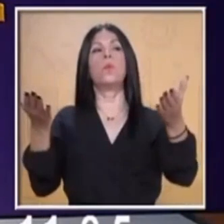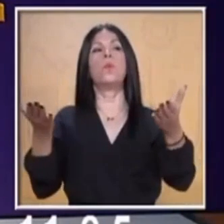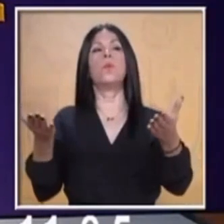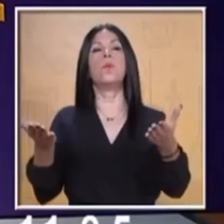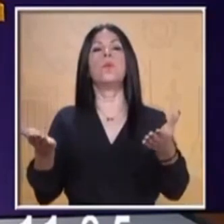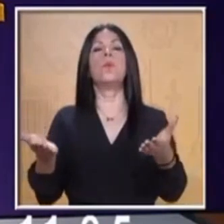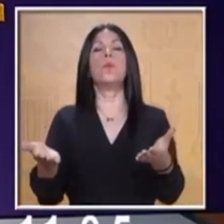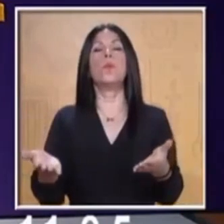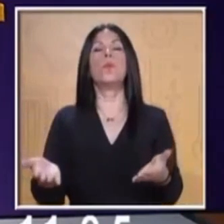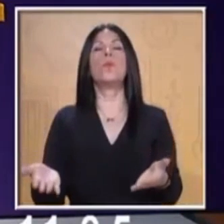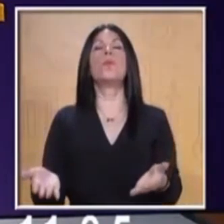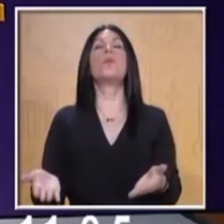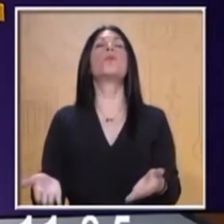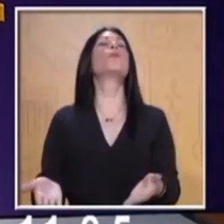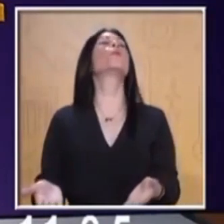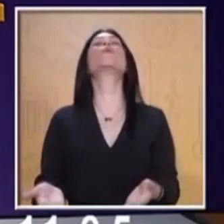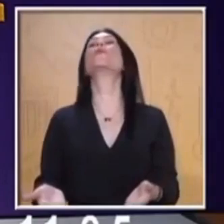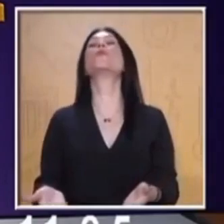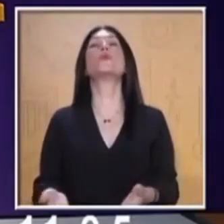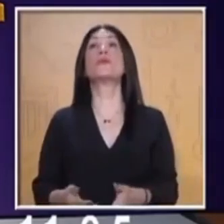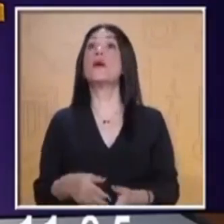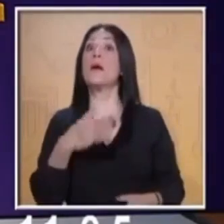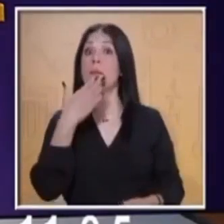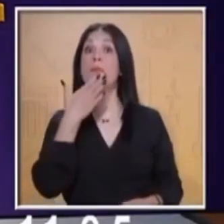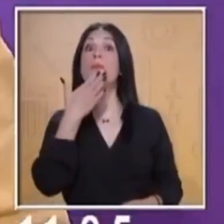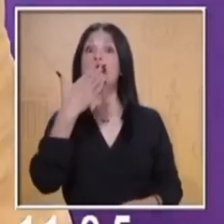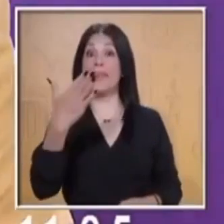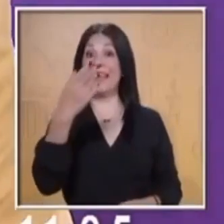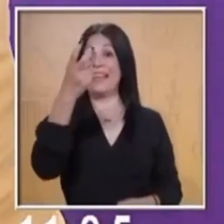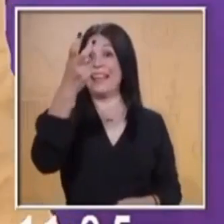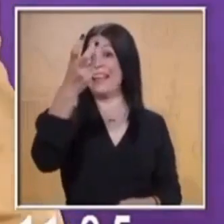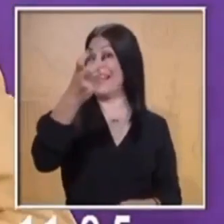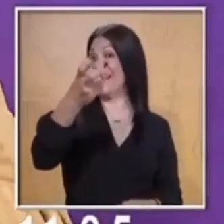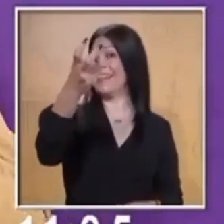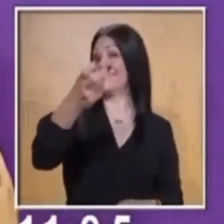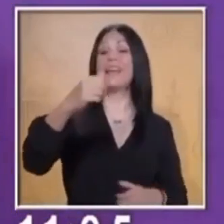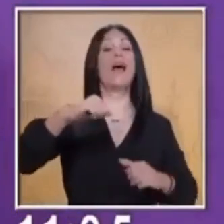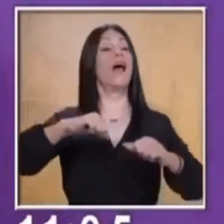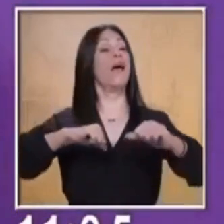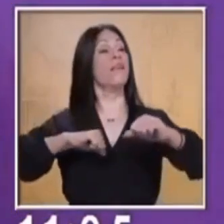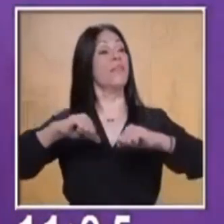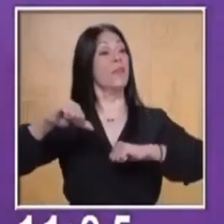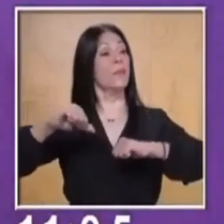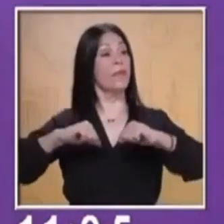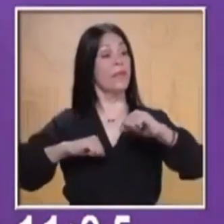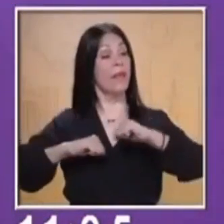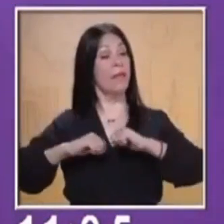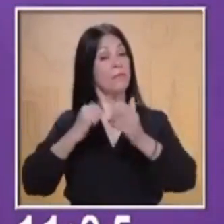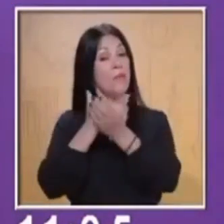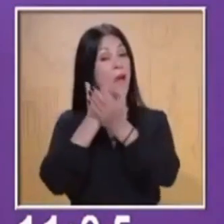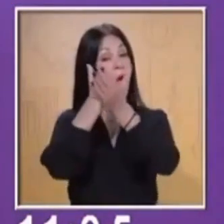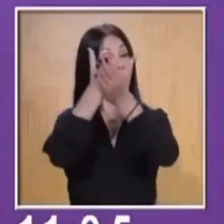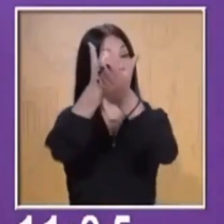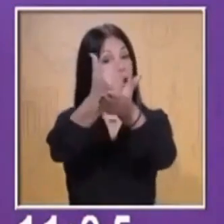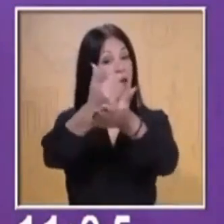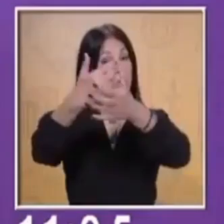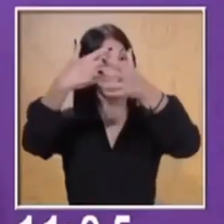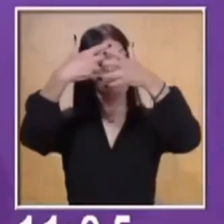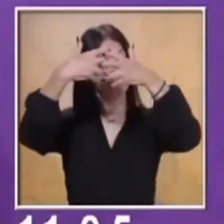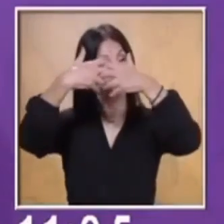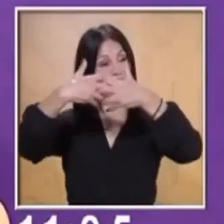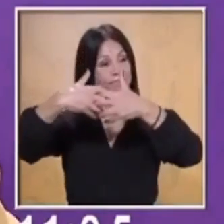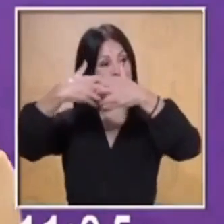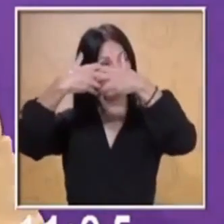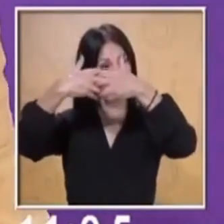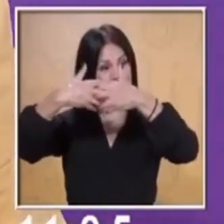Tres, muy bien. Esta actividad sirve para que se oxigene más nuestro cerebro, ¿verdad? Todo nuestro